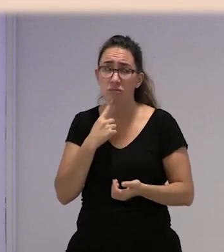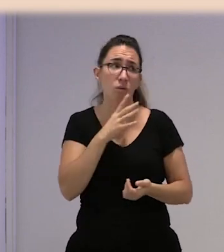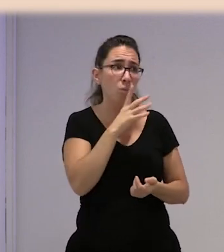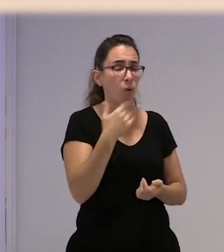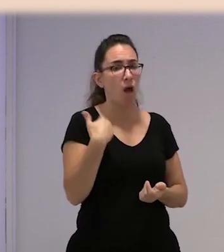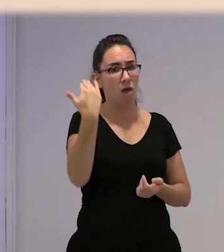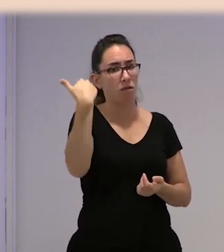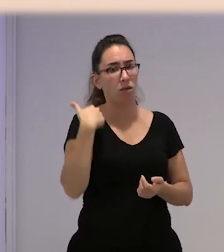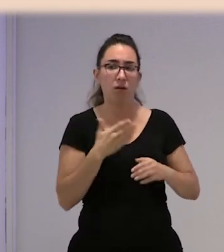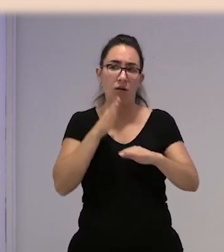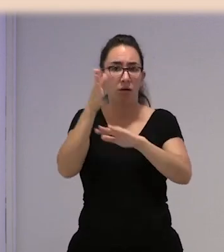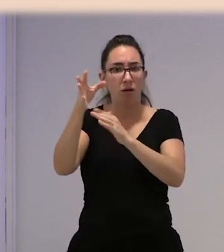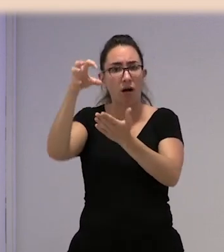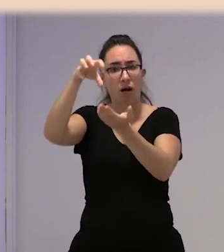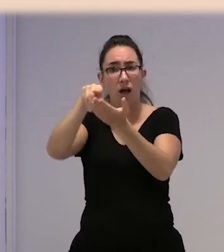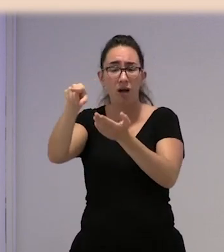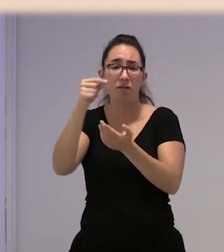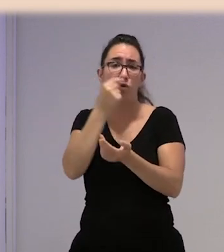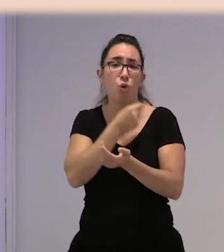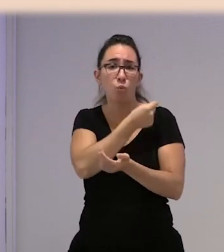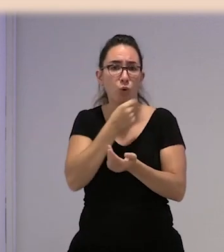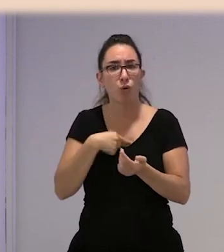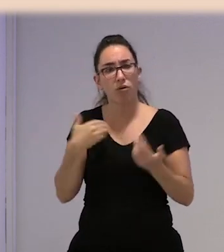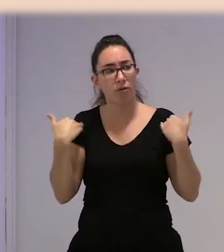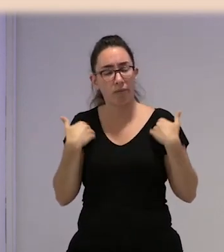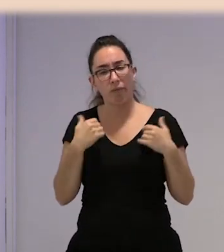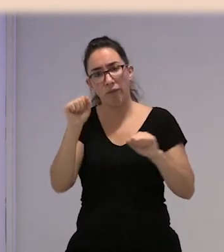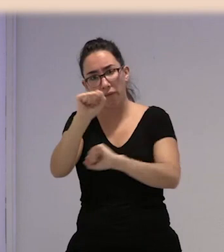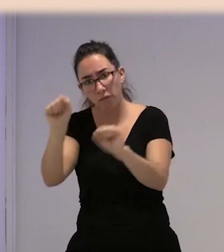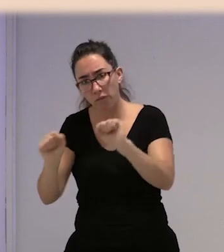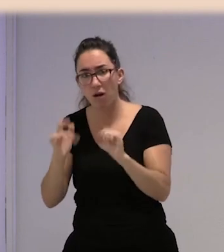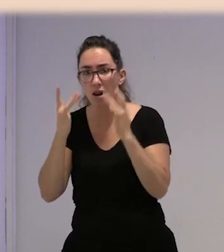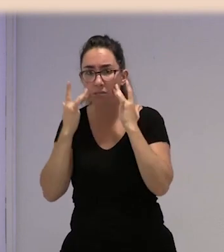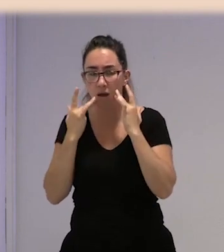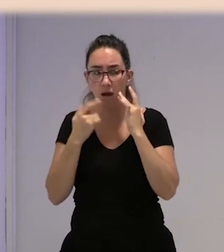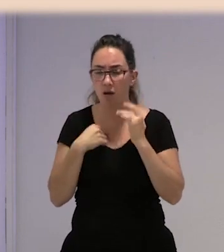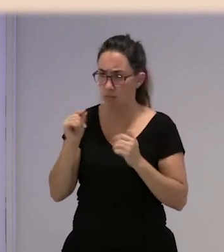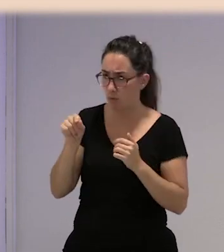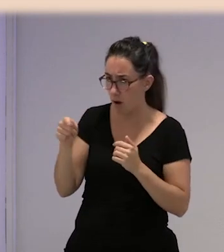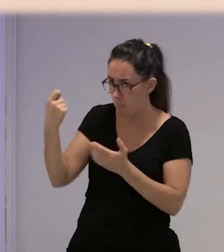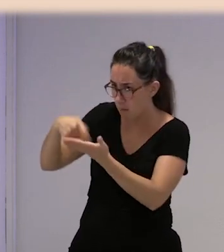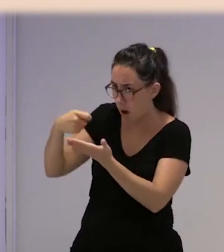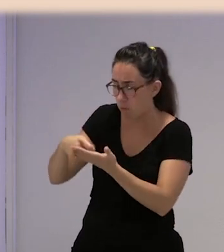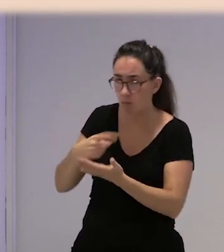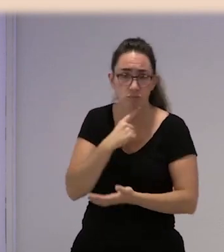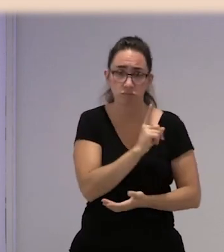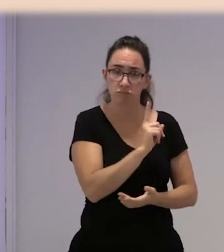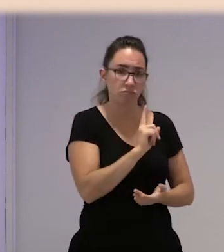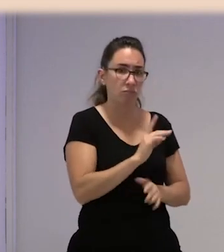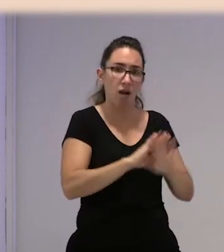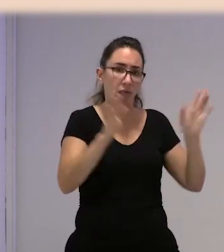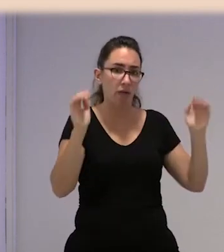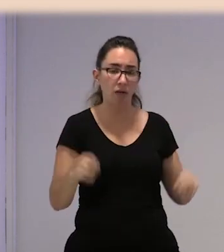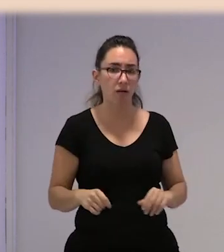a fregarle la nave donde me hizo la fiesta. Y digo, bueno, está apagado? ¿Te has dado algo? No, no. No llevo a